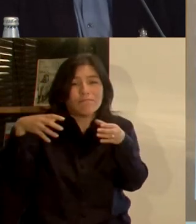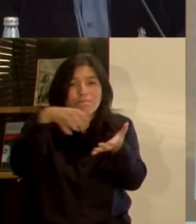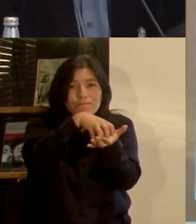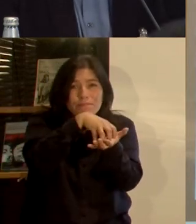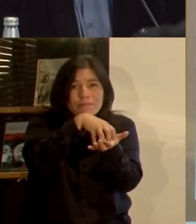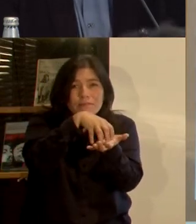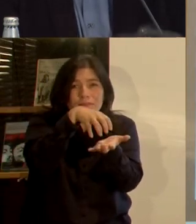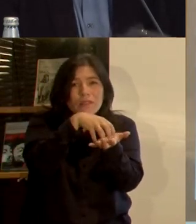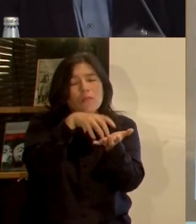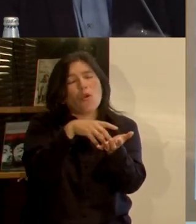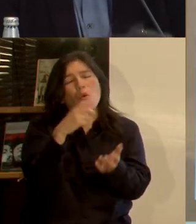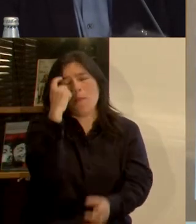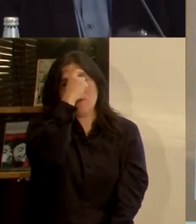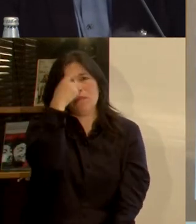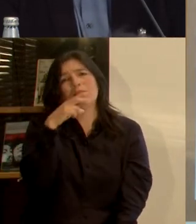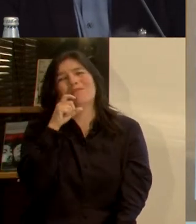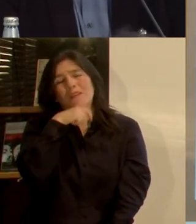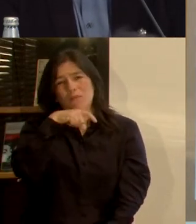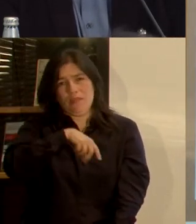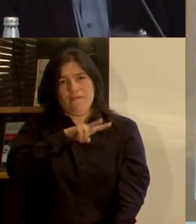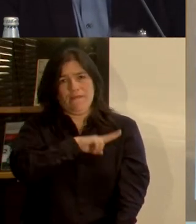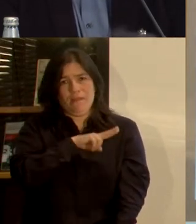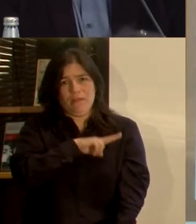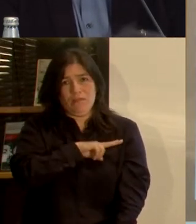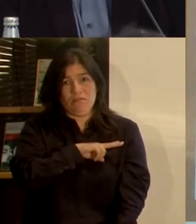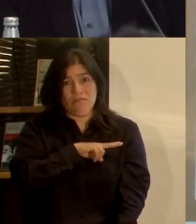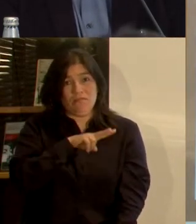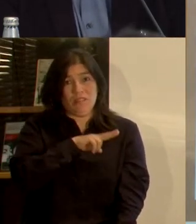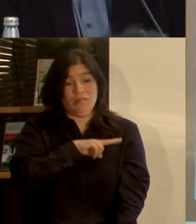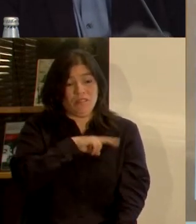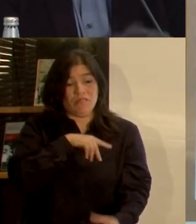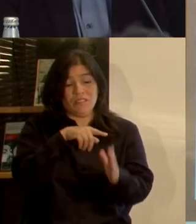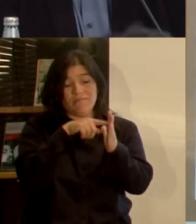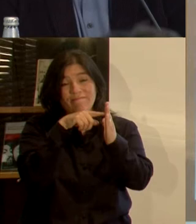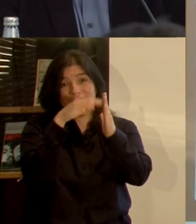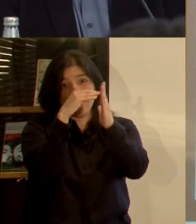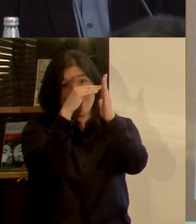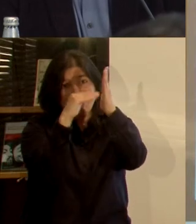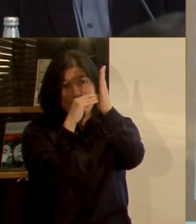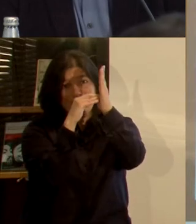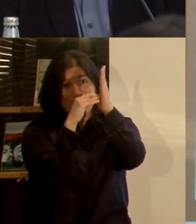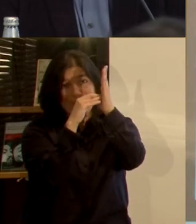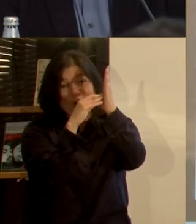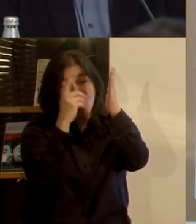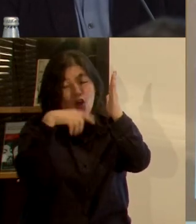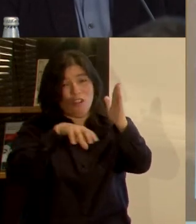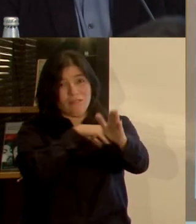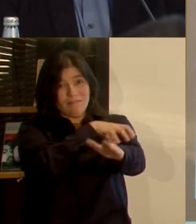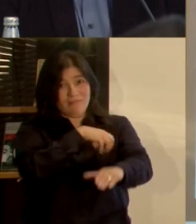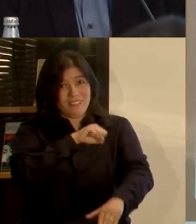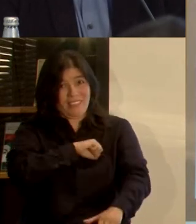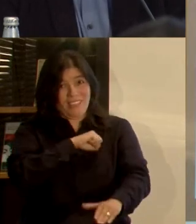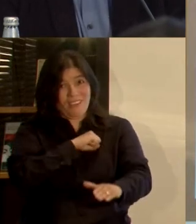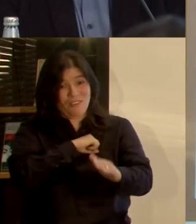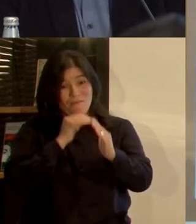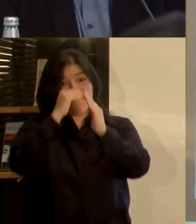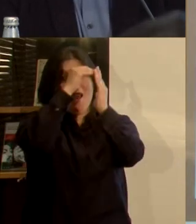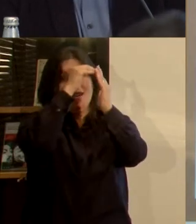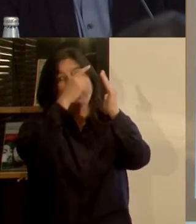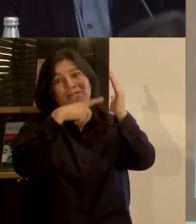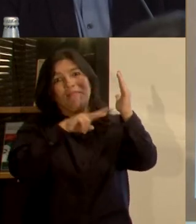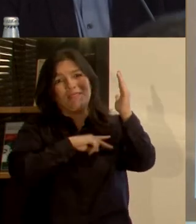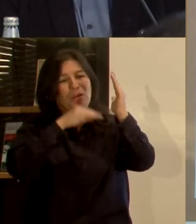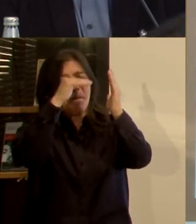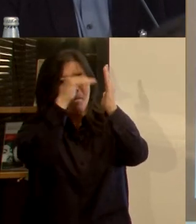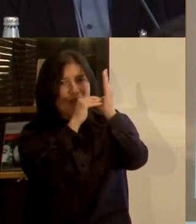pero sí preocupan, como el caso de Valparaíso, donde Valparaíso está en una condición inferior a todas las comunas que conforman el área metropolitana, en